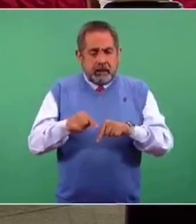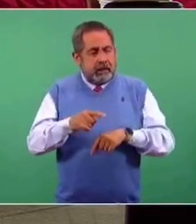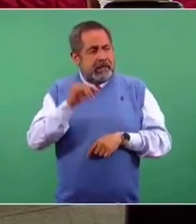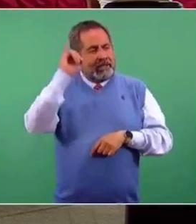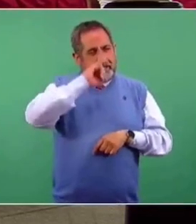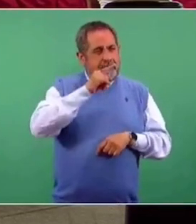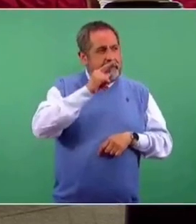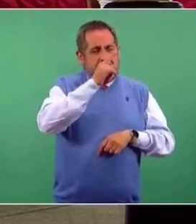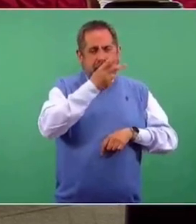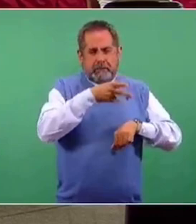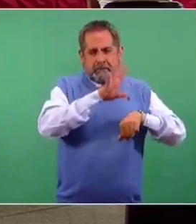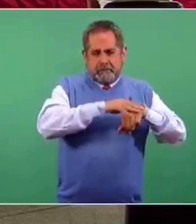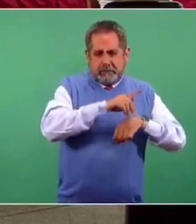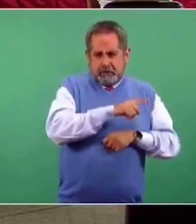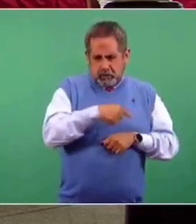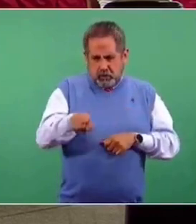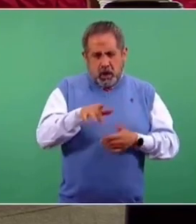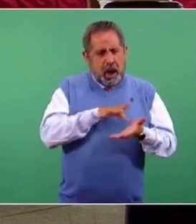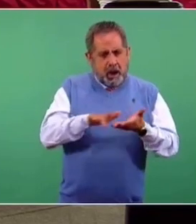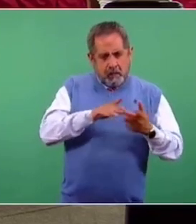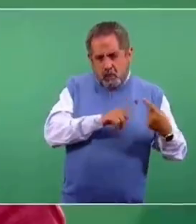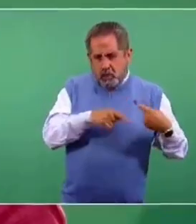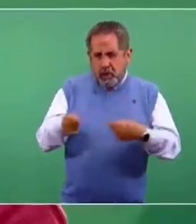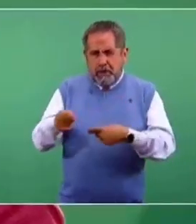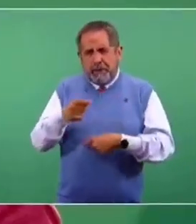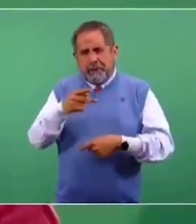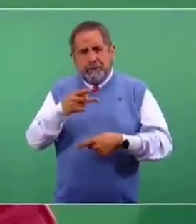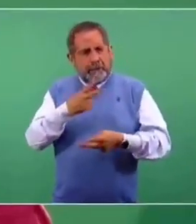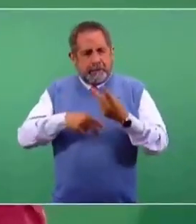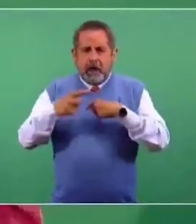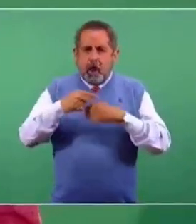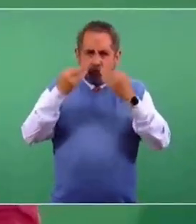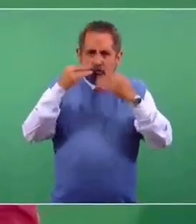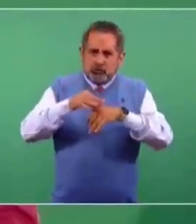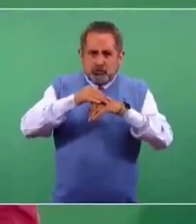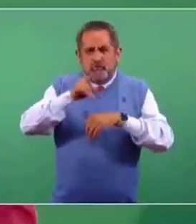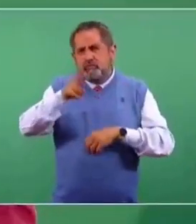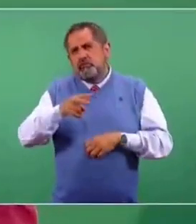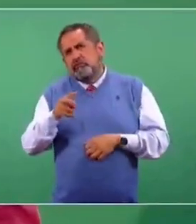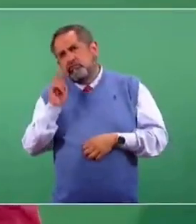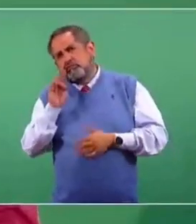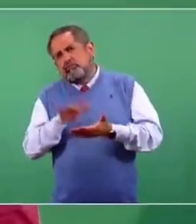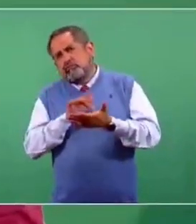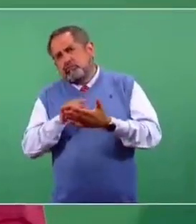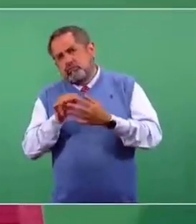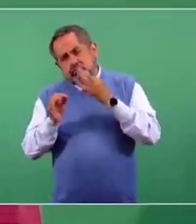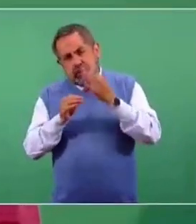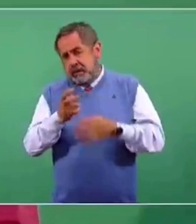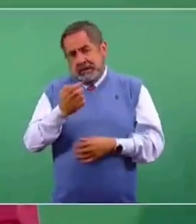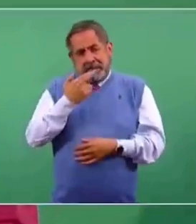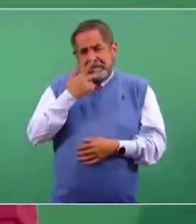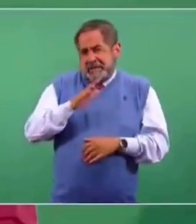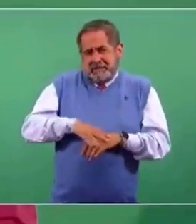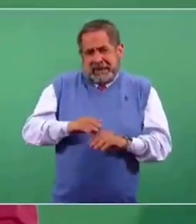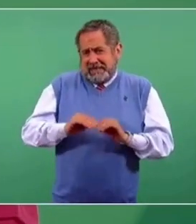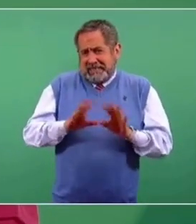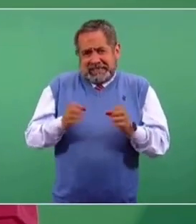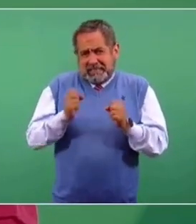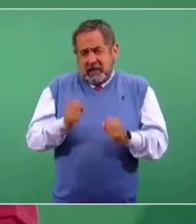apoyen para que vengan aquí a cubrir de manera directa la noticia, que suele ser la manera más